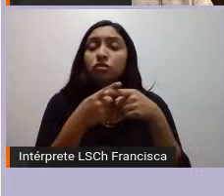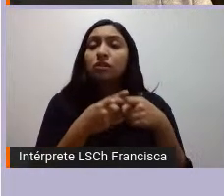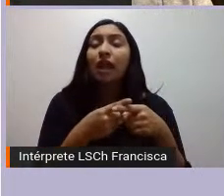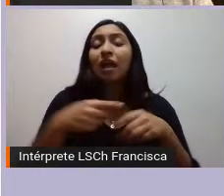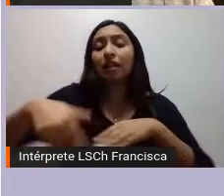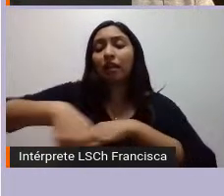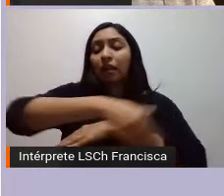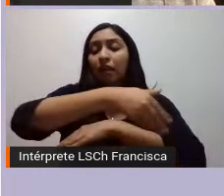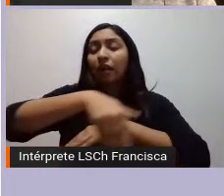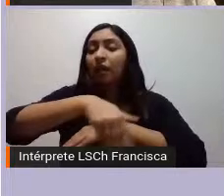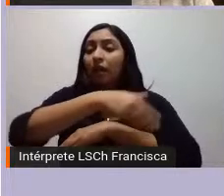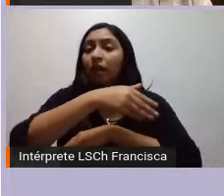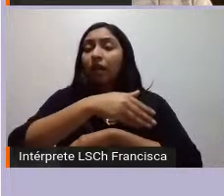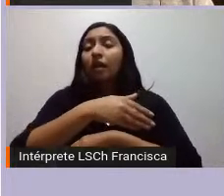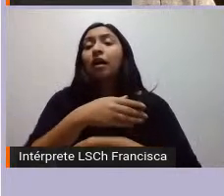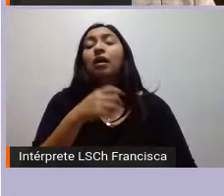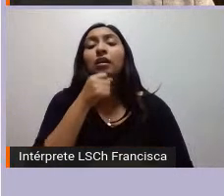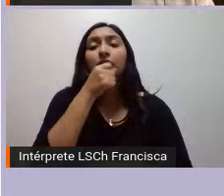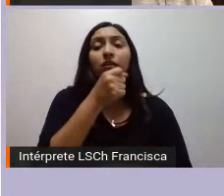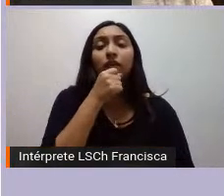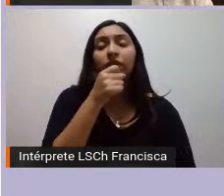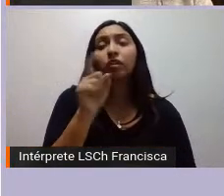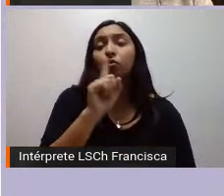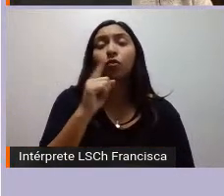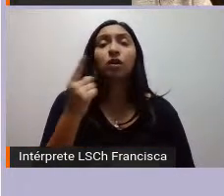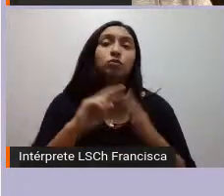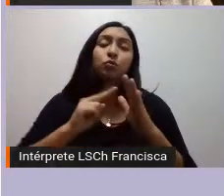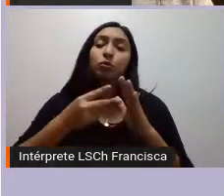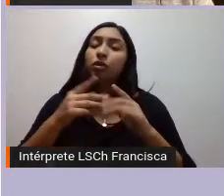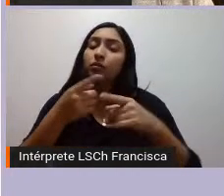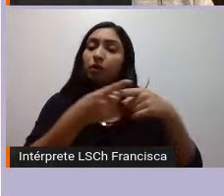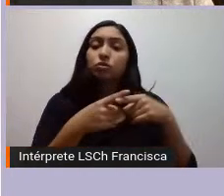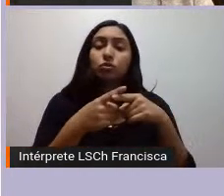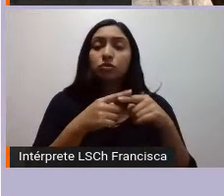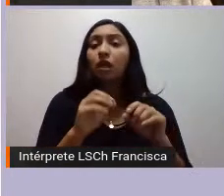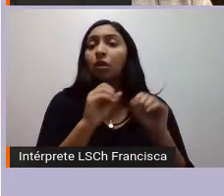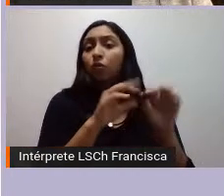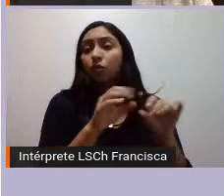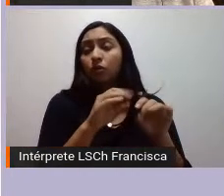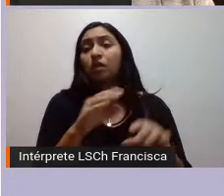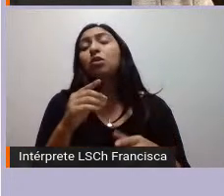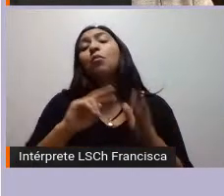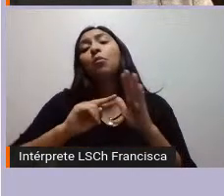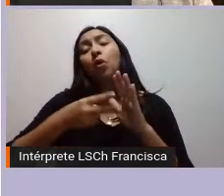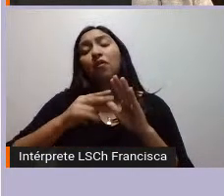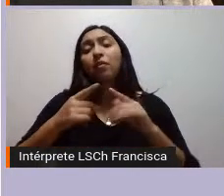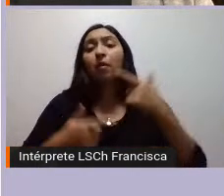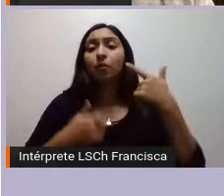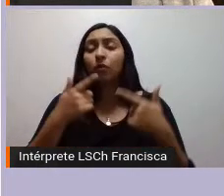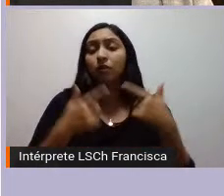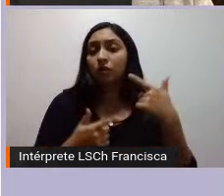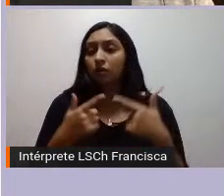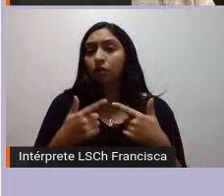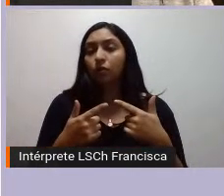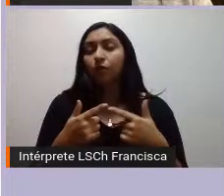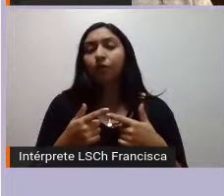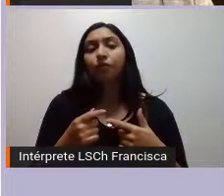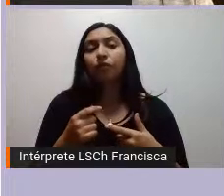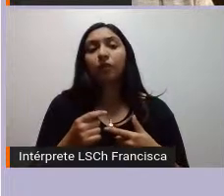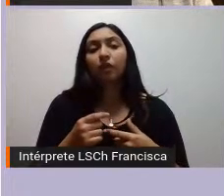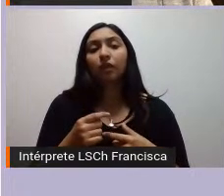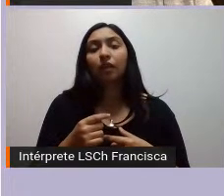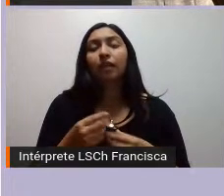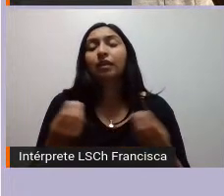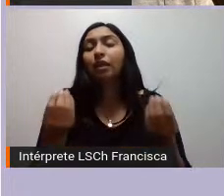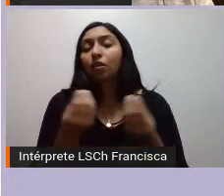esto no es un solo no es un problema social y tampoco es un problema ya de educación es un problema político porque lo que busca poner de alguna manera lo que pone en jaque